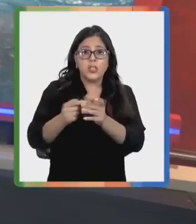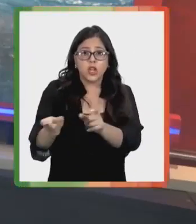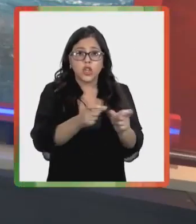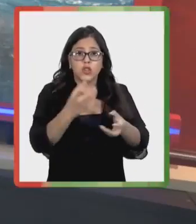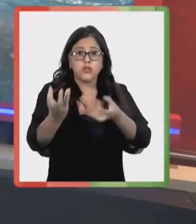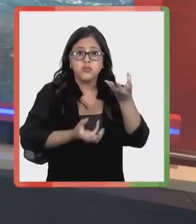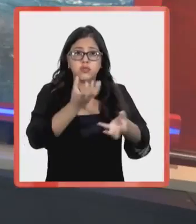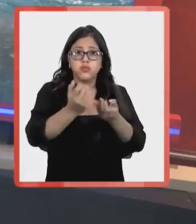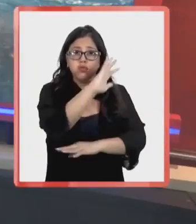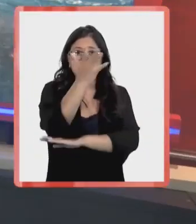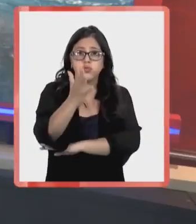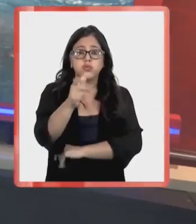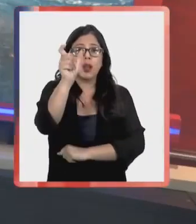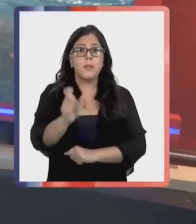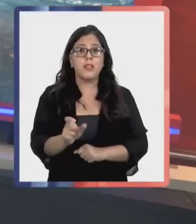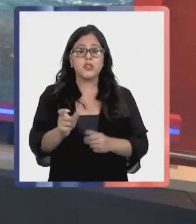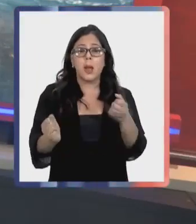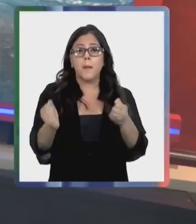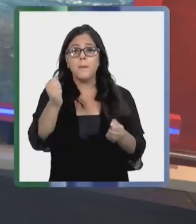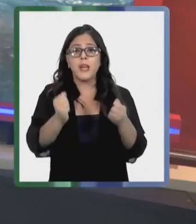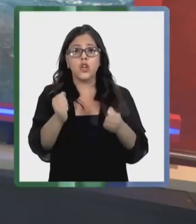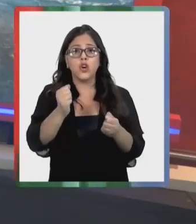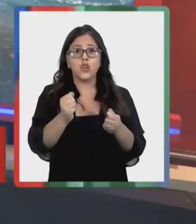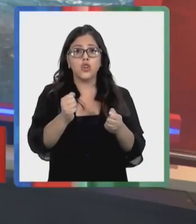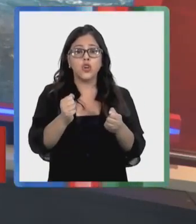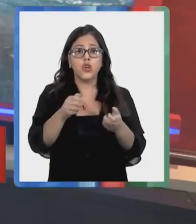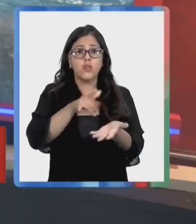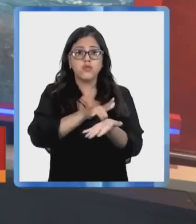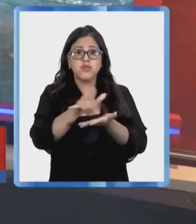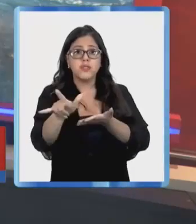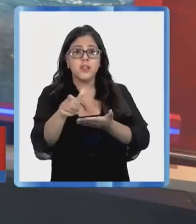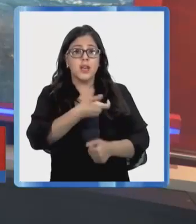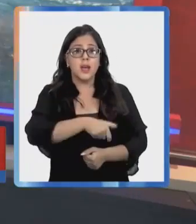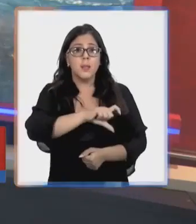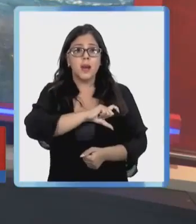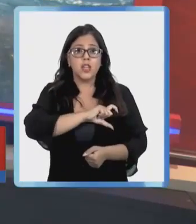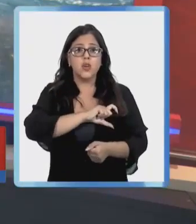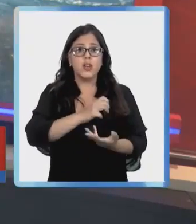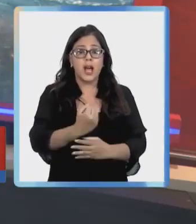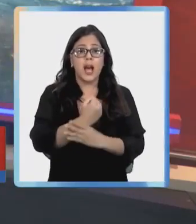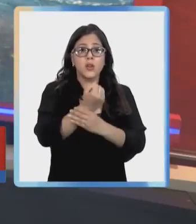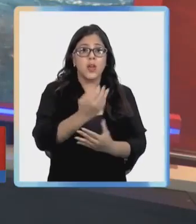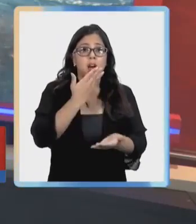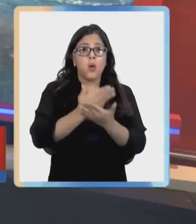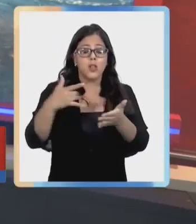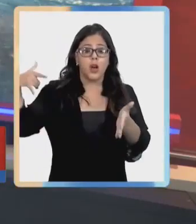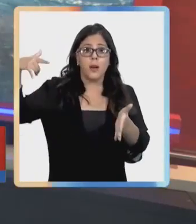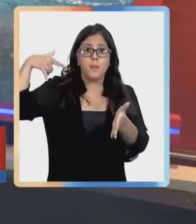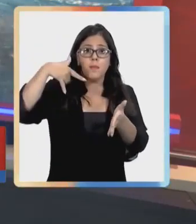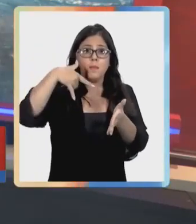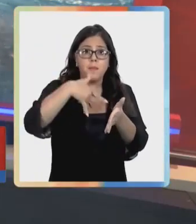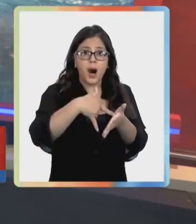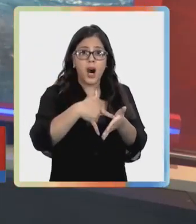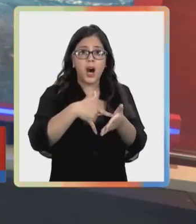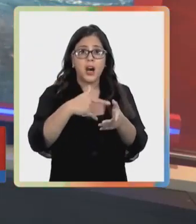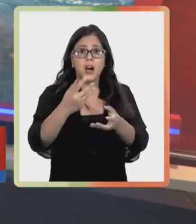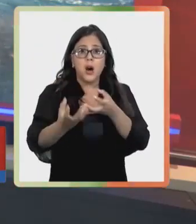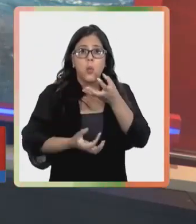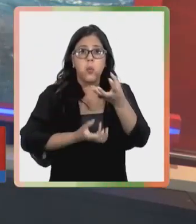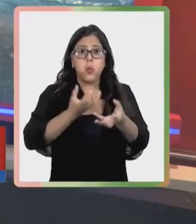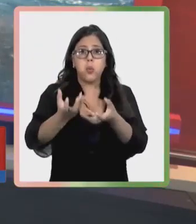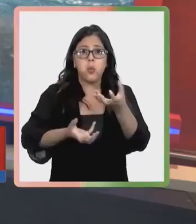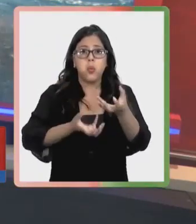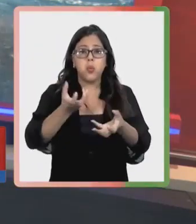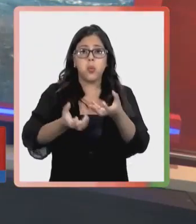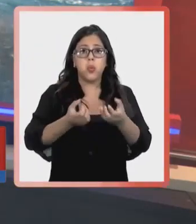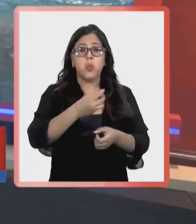forestal en Galvarino, el piloto español Luis Sevillano realizaba descargas de agua cuando la nave cayó en el sector de Quetre, donde el